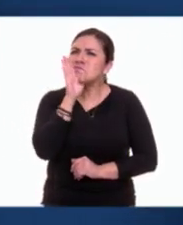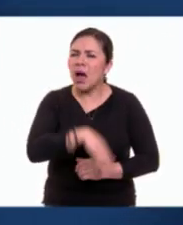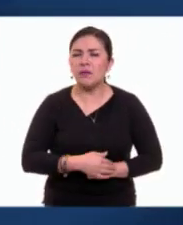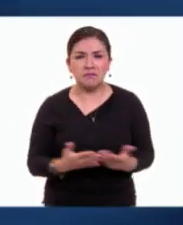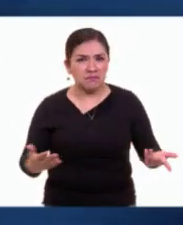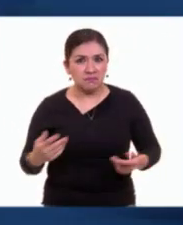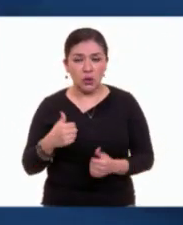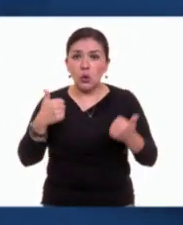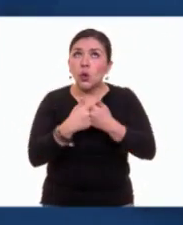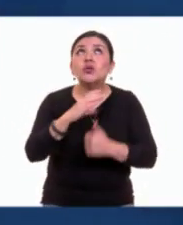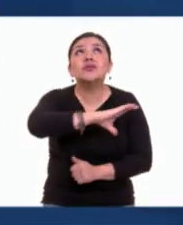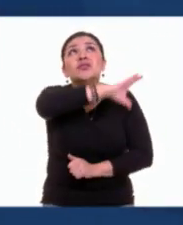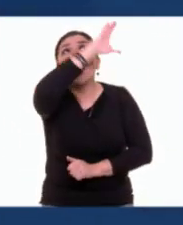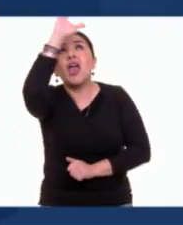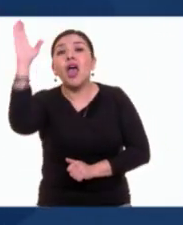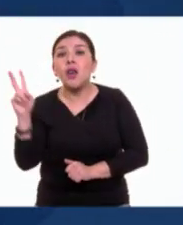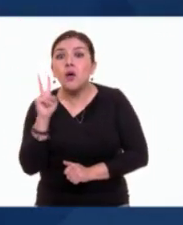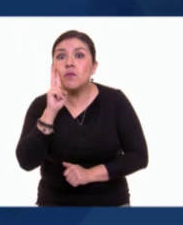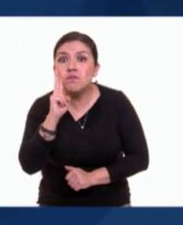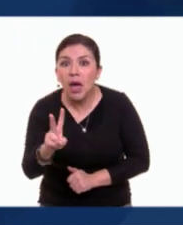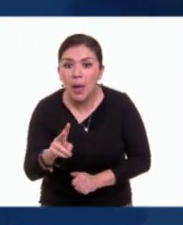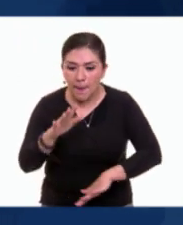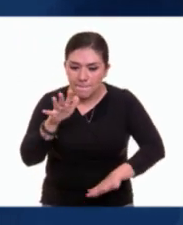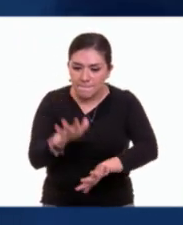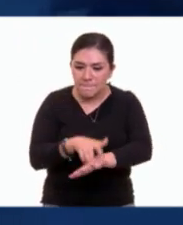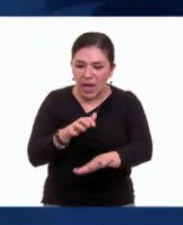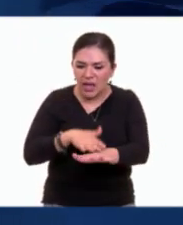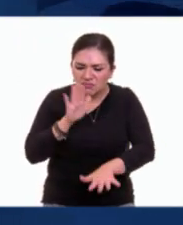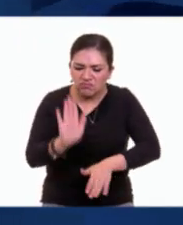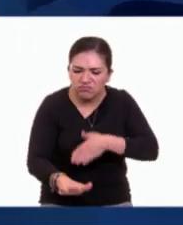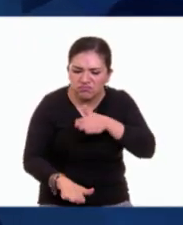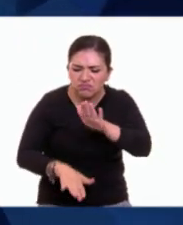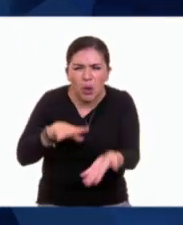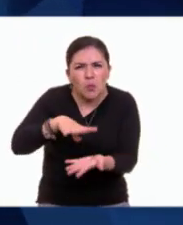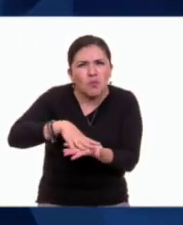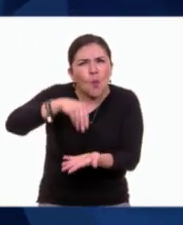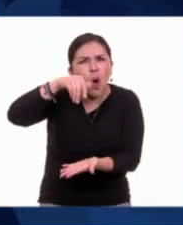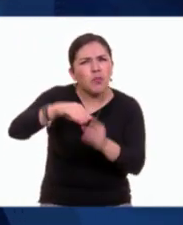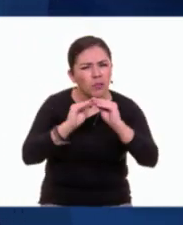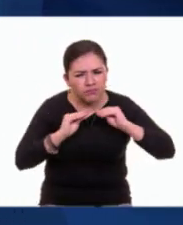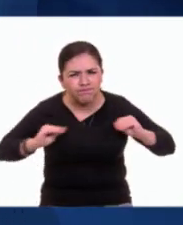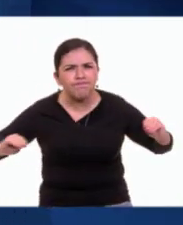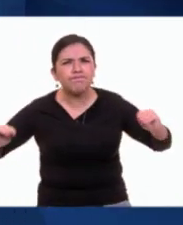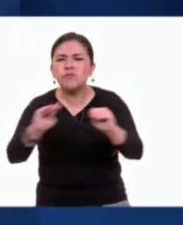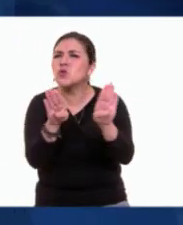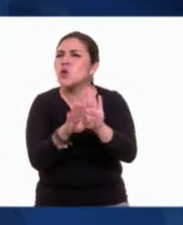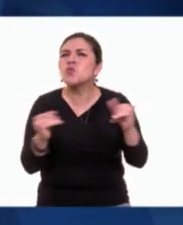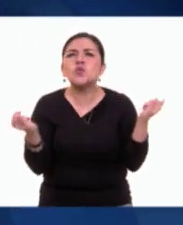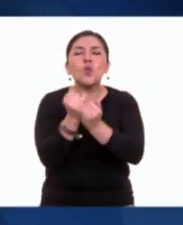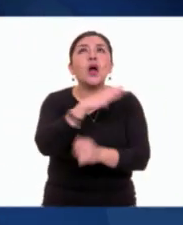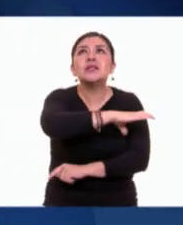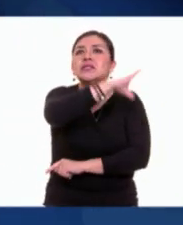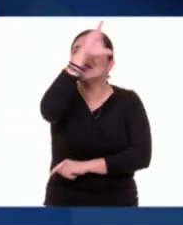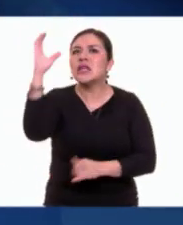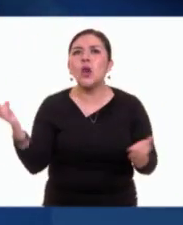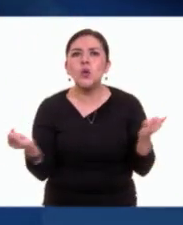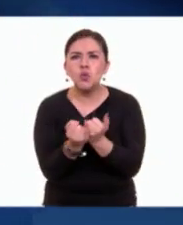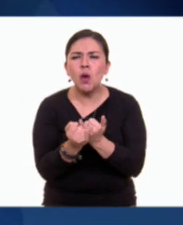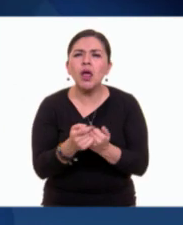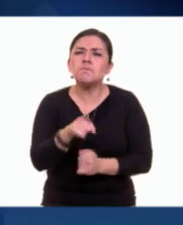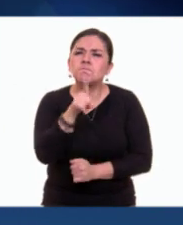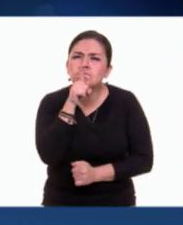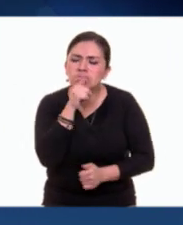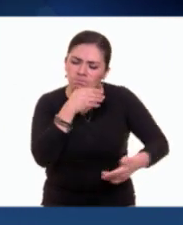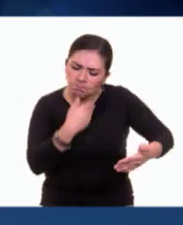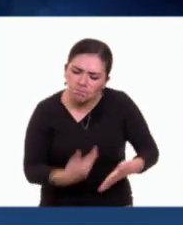esplenética del cielo, hundidos los pies en el polvo de un suelo tan desolado como el cielo mismo, caminaban con la